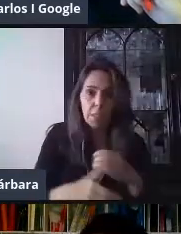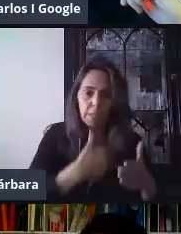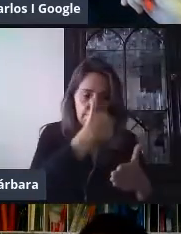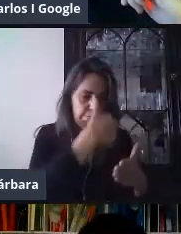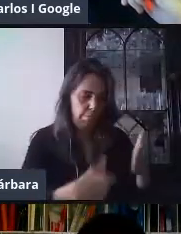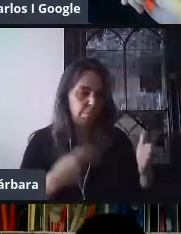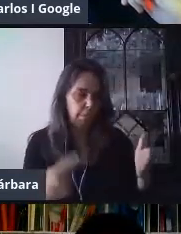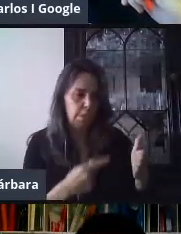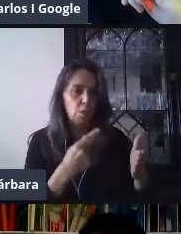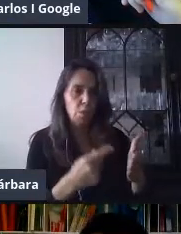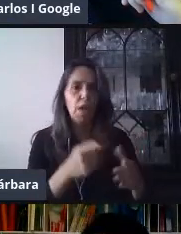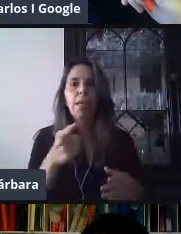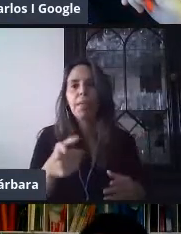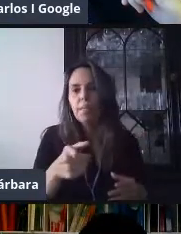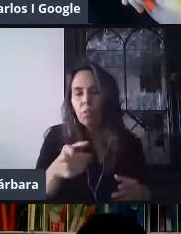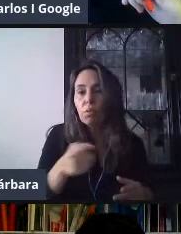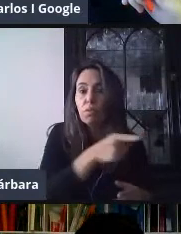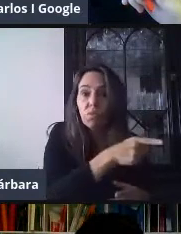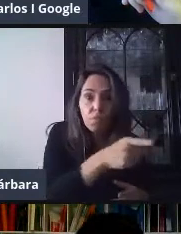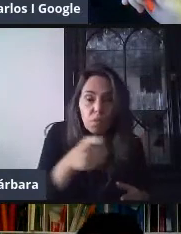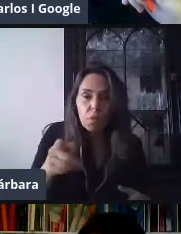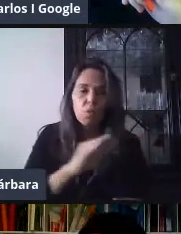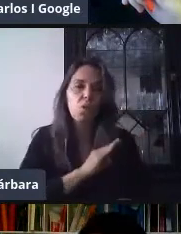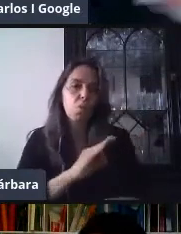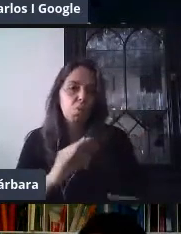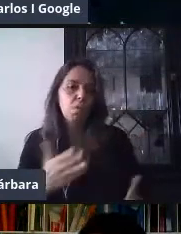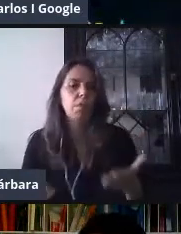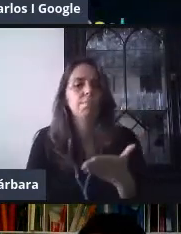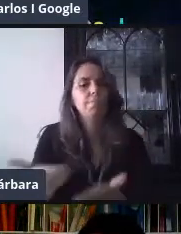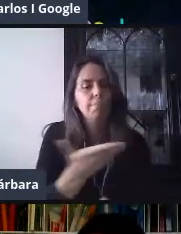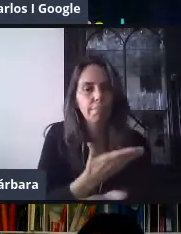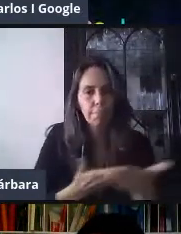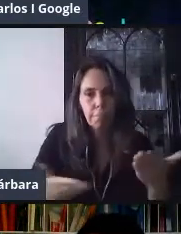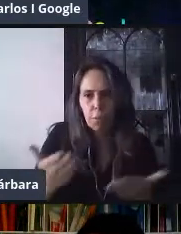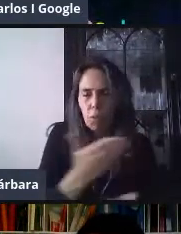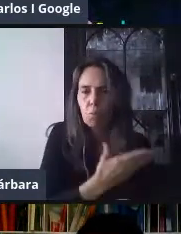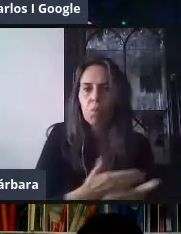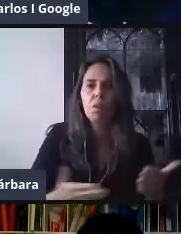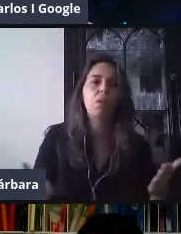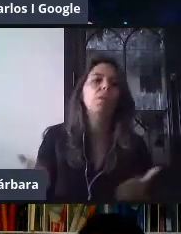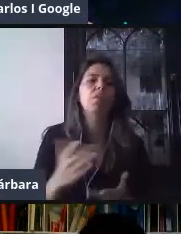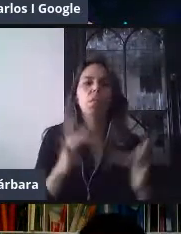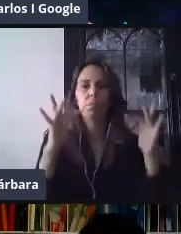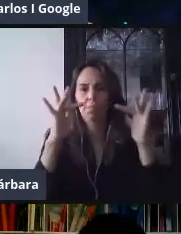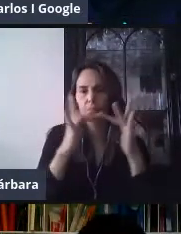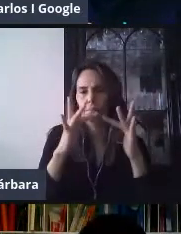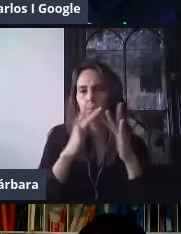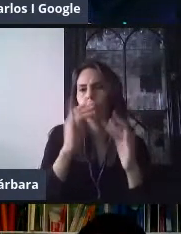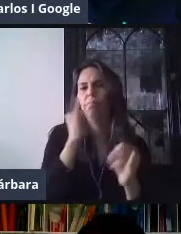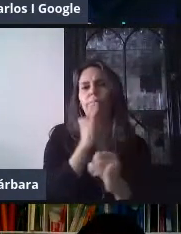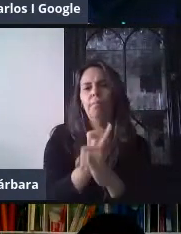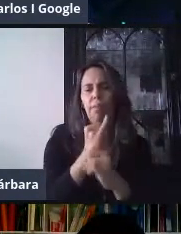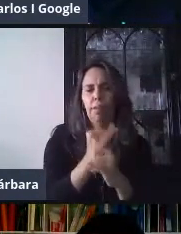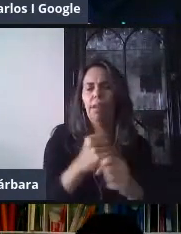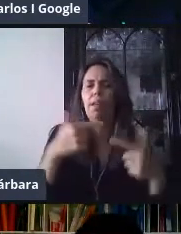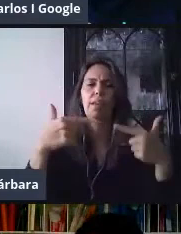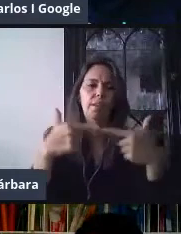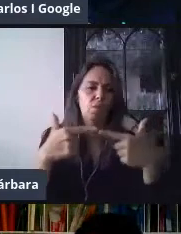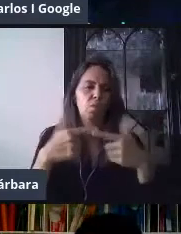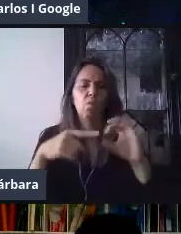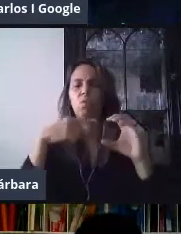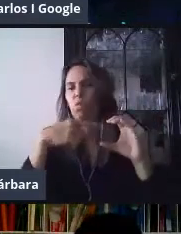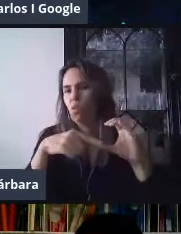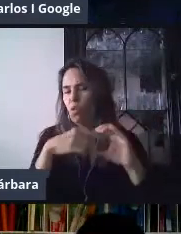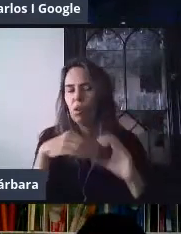por correo electrónico o por un enlace o inclusive como varias herramientas de Google. Y por eso, digamos, es bueno